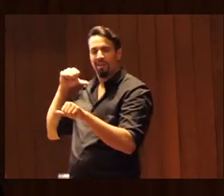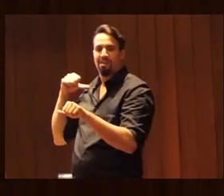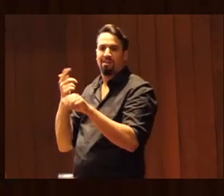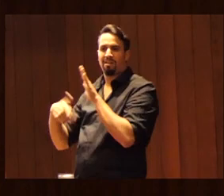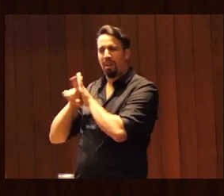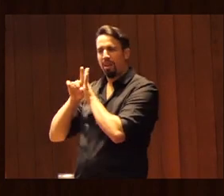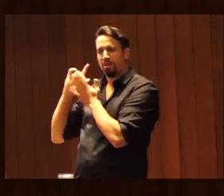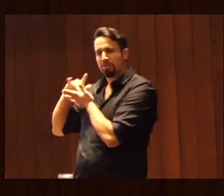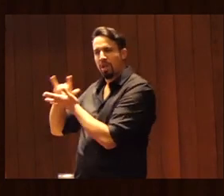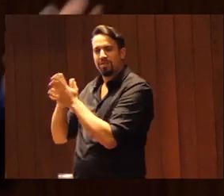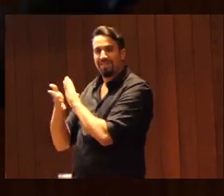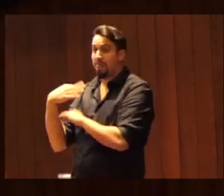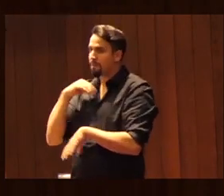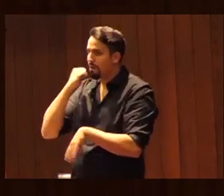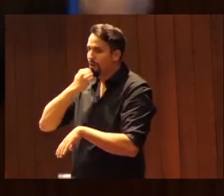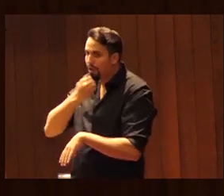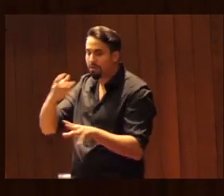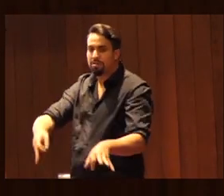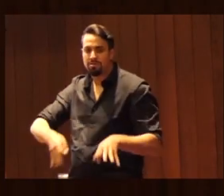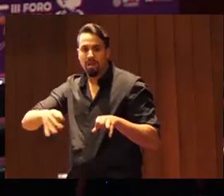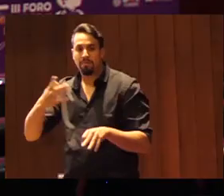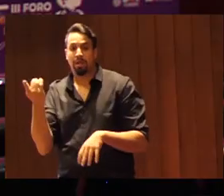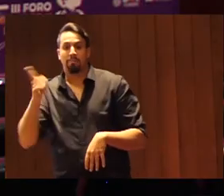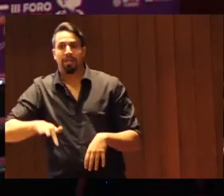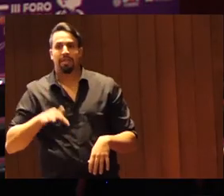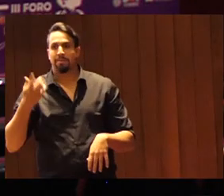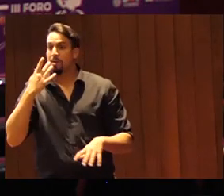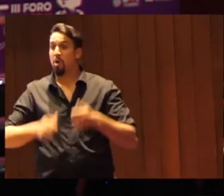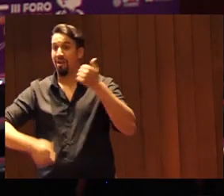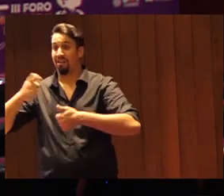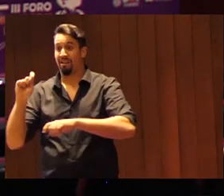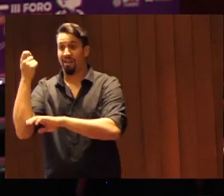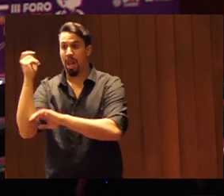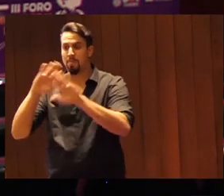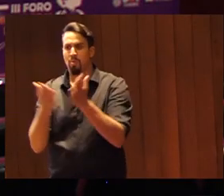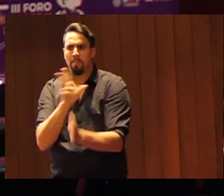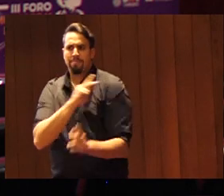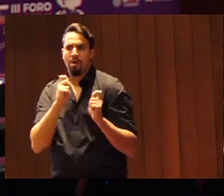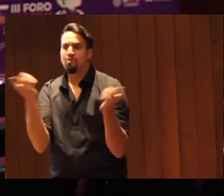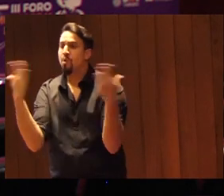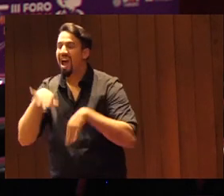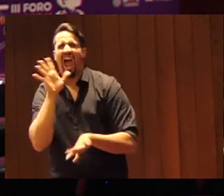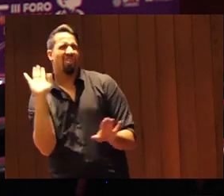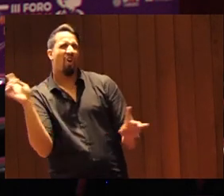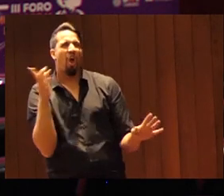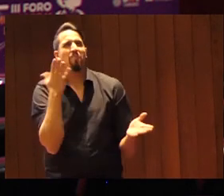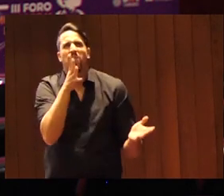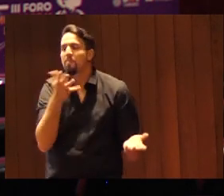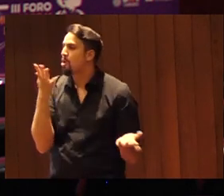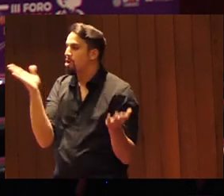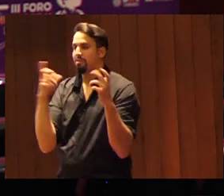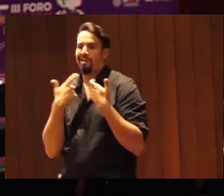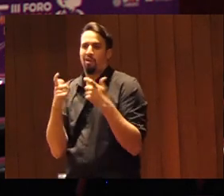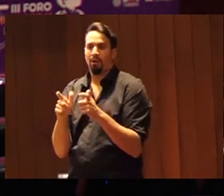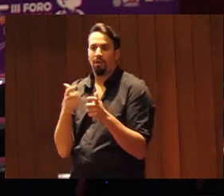detrás quejándose. Igualmente, la Campeona del Mundo que se queda sin premio, ¿por qué? No, no hay categoría femenina, compiten de